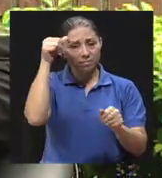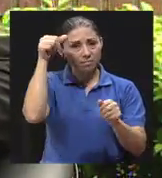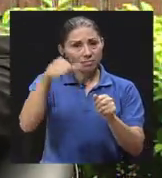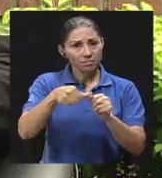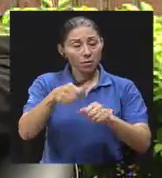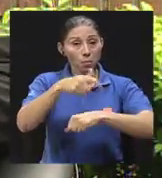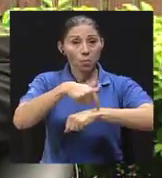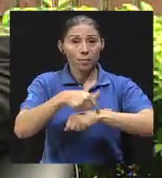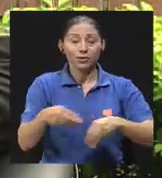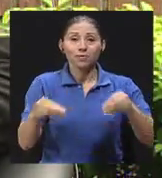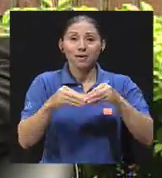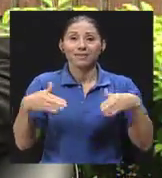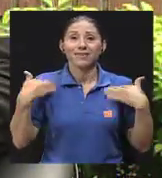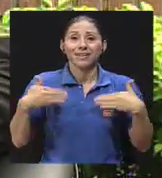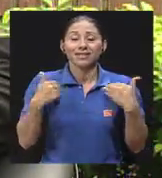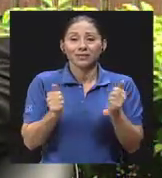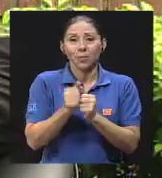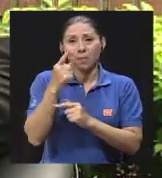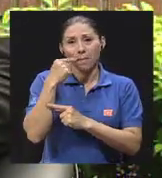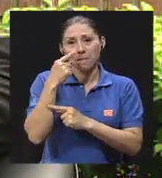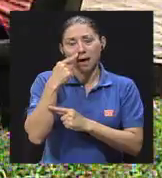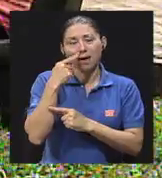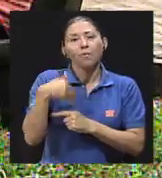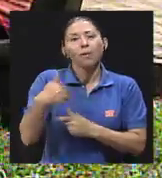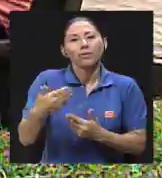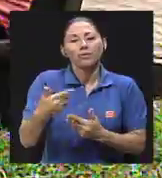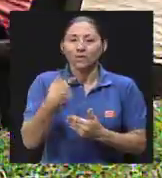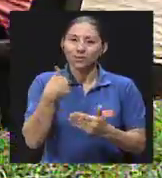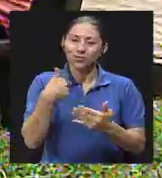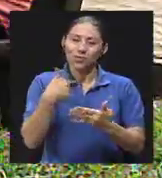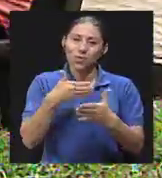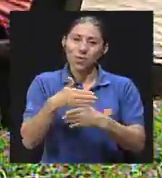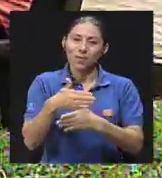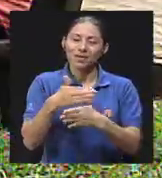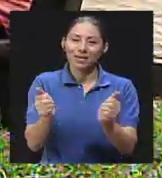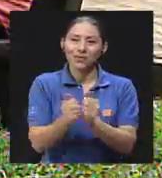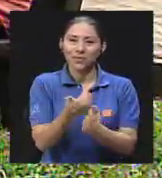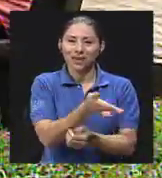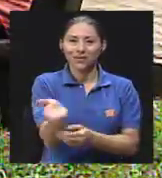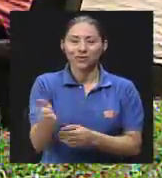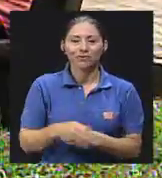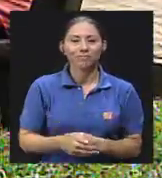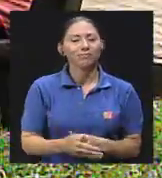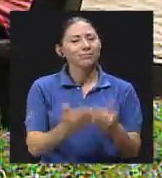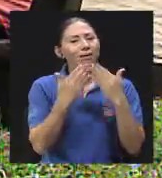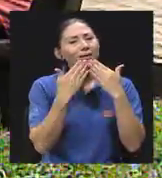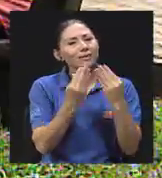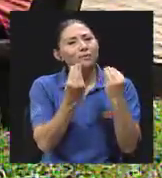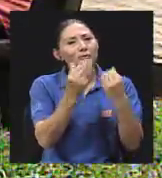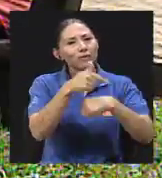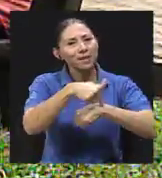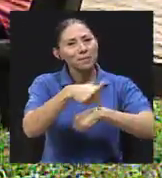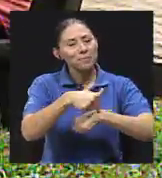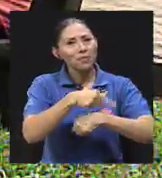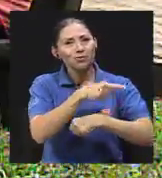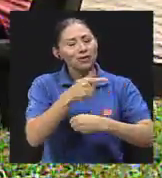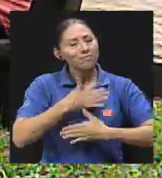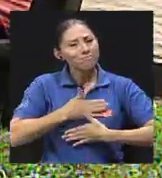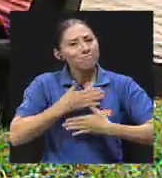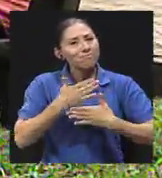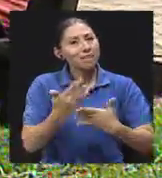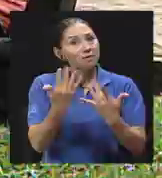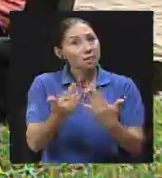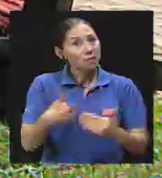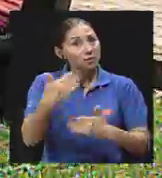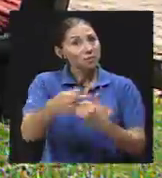con mi papá fue cuando yo compartí con ellos. Don Jaime, le agradezco mucho su tiempo, su gentileza y esperamos que nos siga acompañando próximamente.